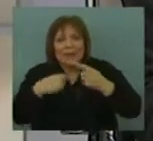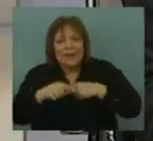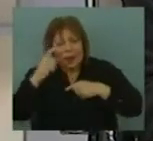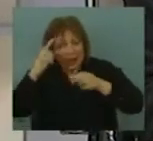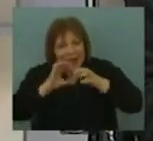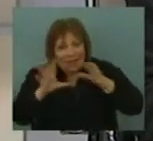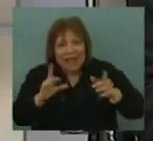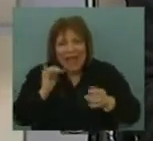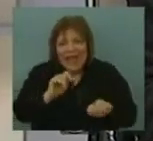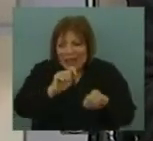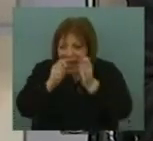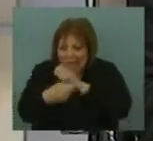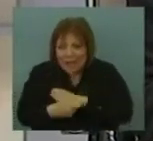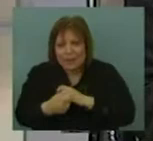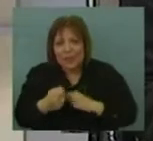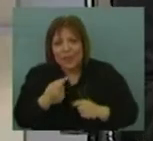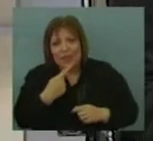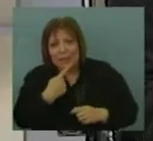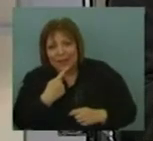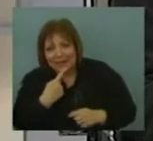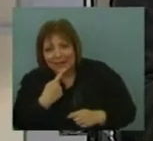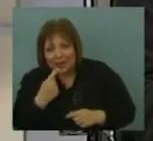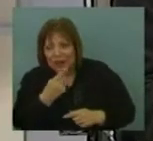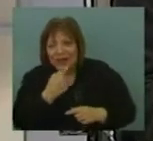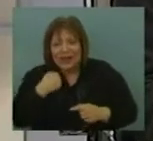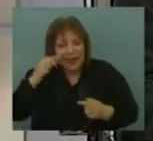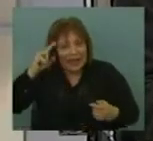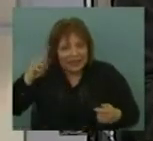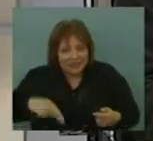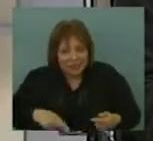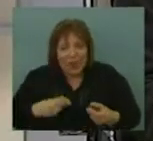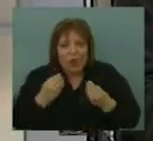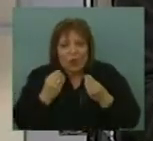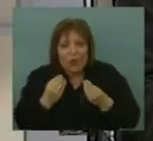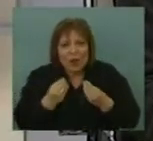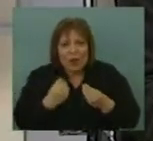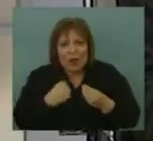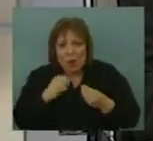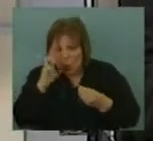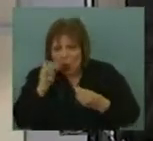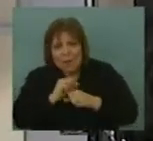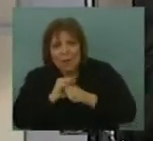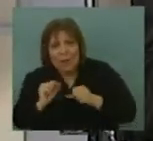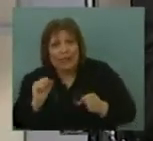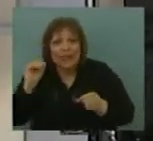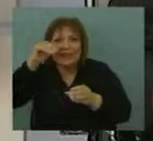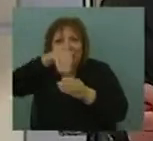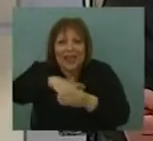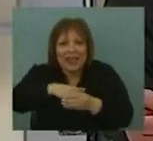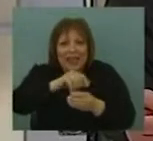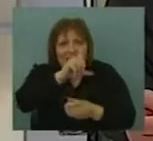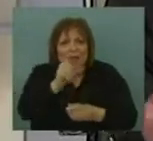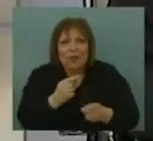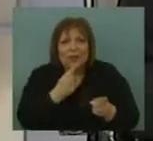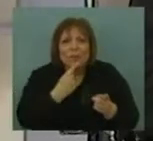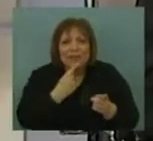pero ha tenido un cambio de signo político, que también nos tiene que hacer reflexionar sobre cómo se inserta Uruguay en una región que tiene un signo